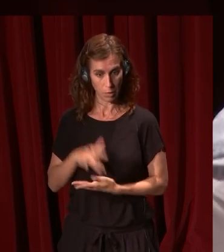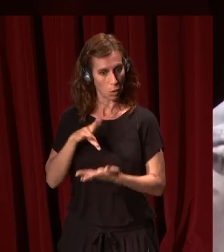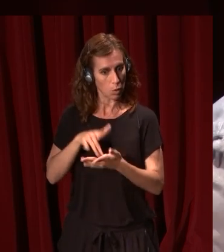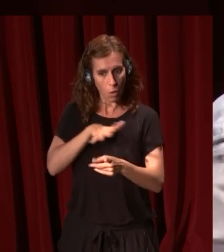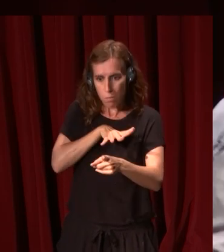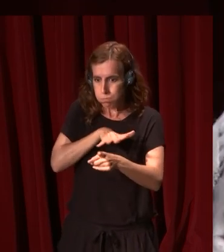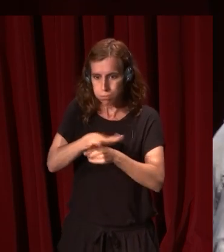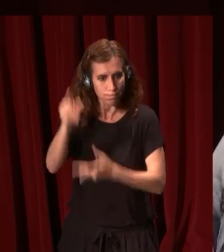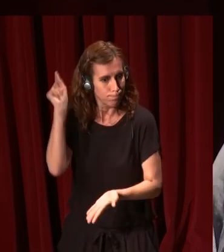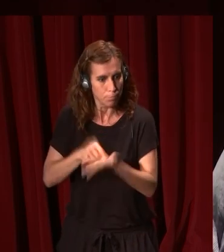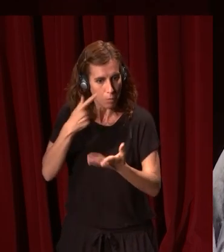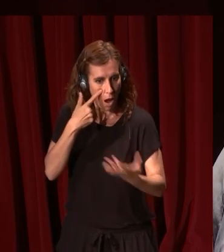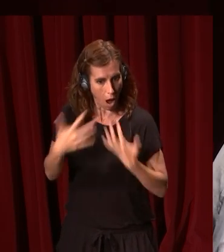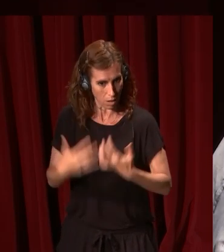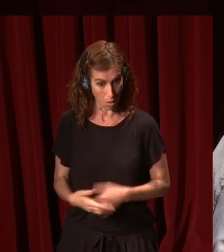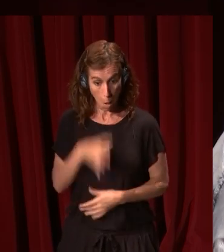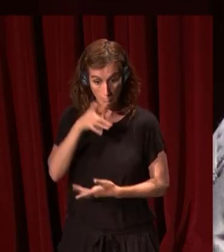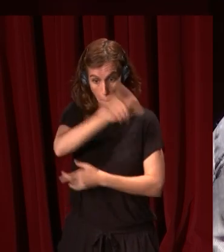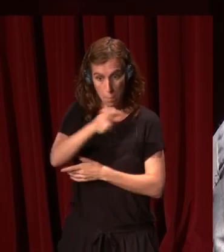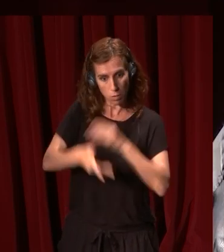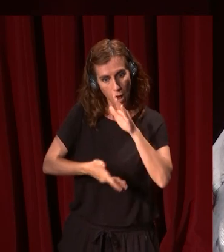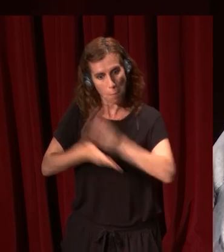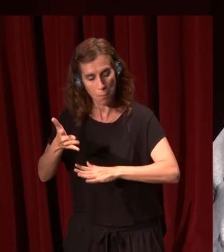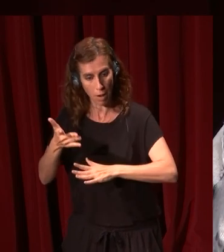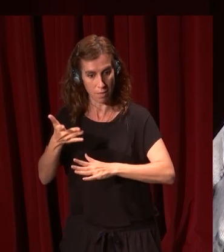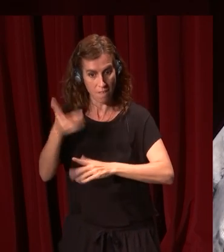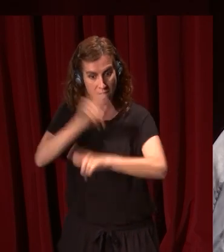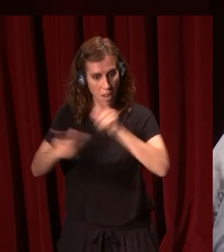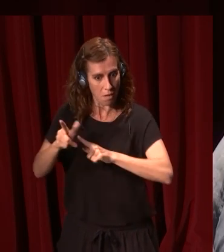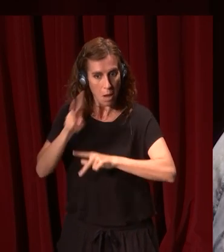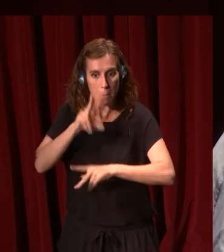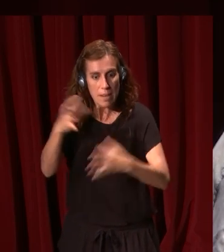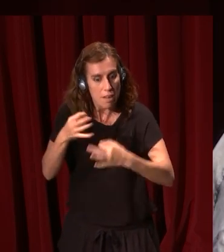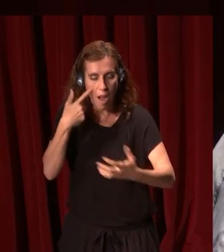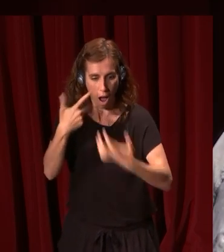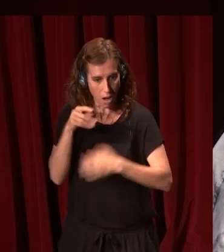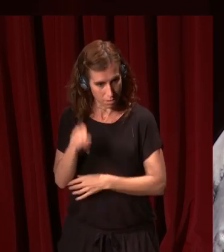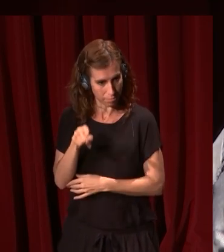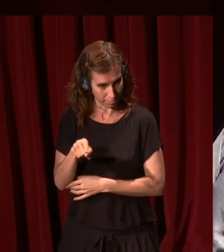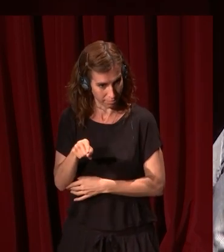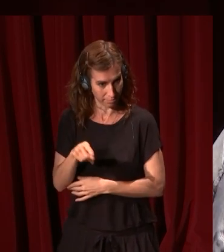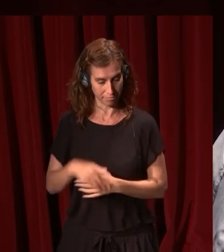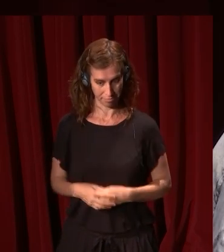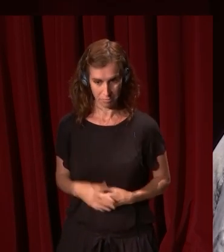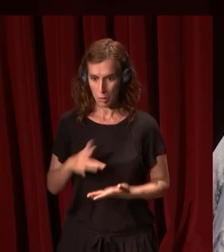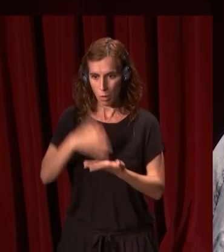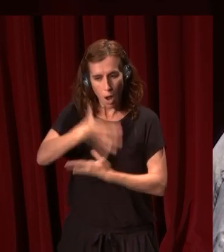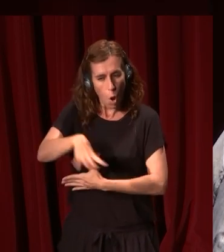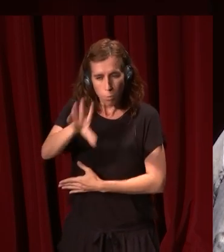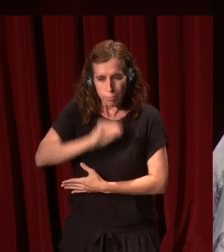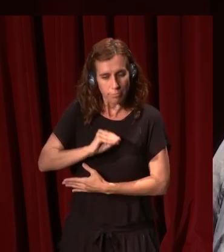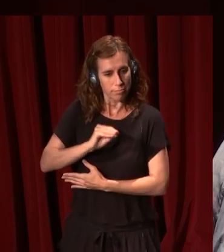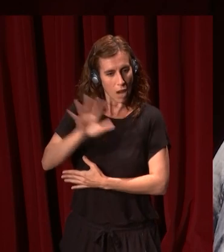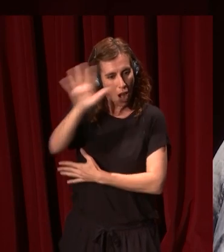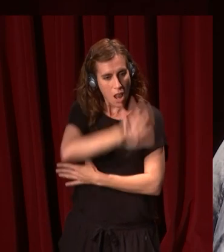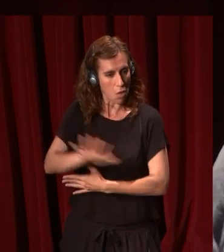arte, porque una de las cosas que la gente veía cuando viajaba era arte. Y consecuencia de todo ello es, como digo, una interpretación muy nacionalista de